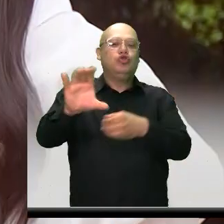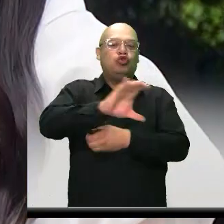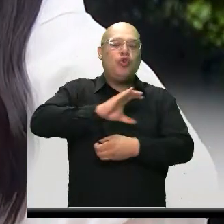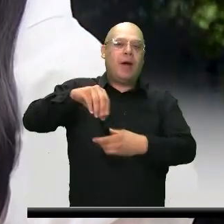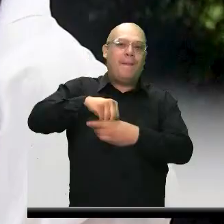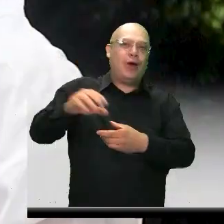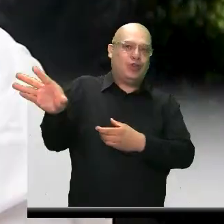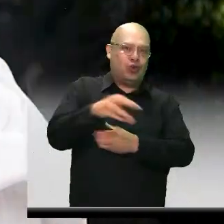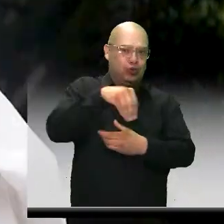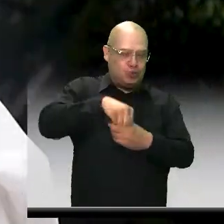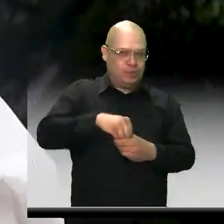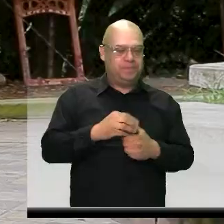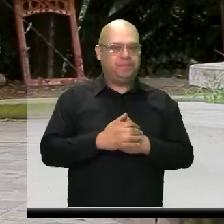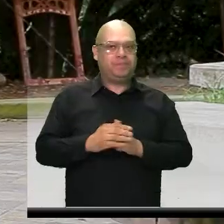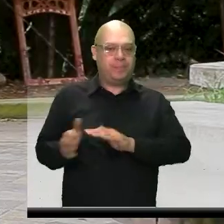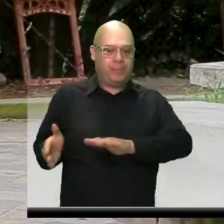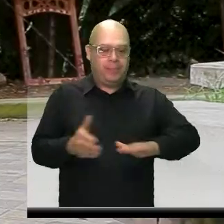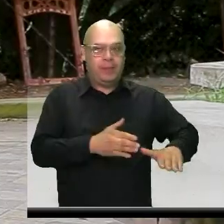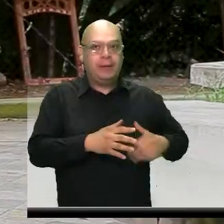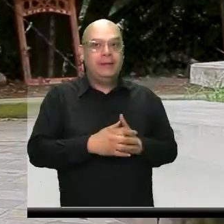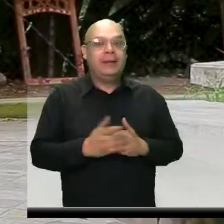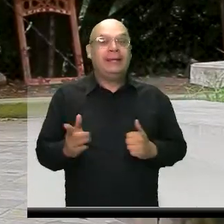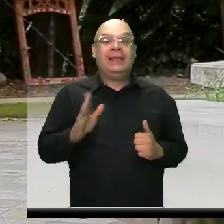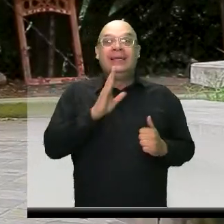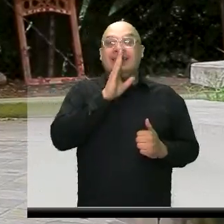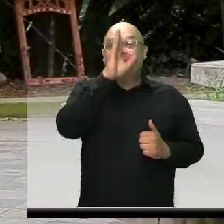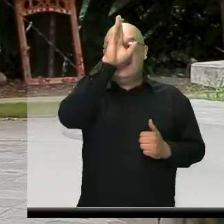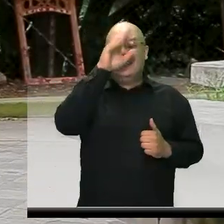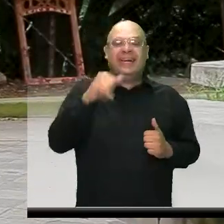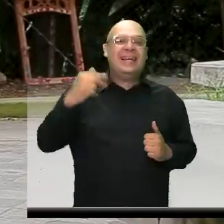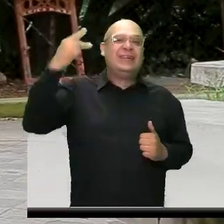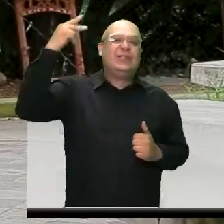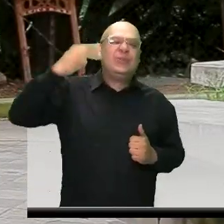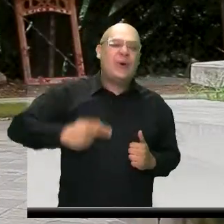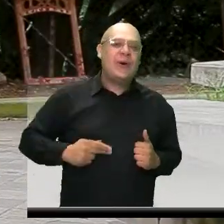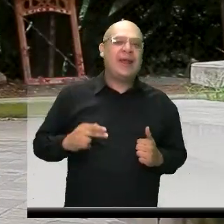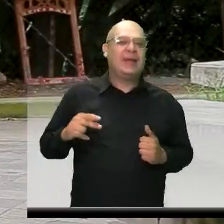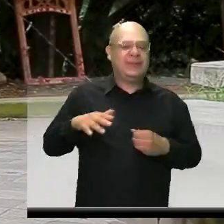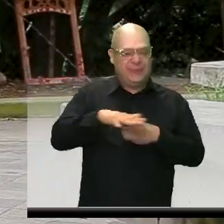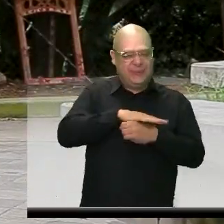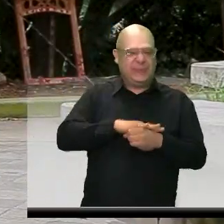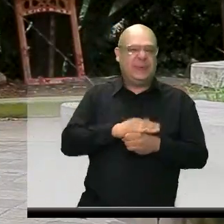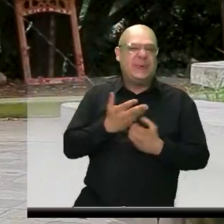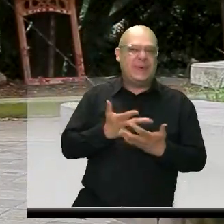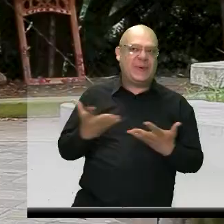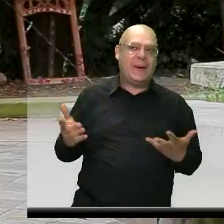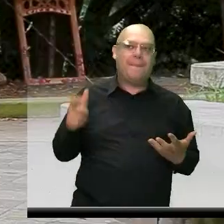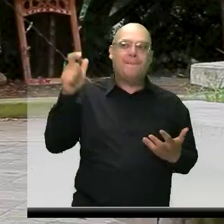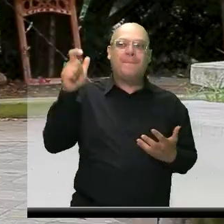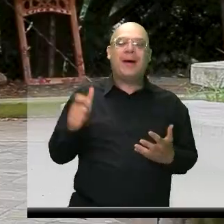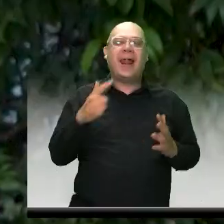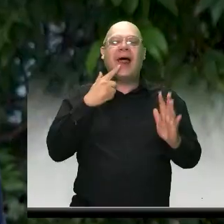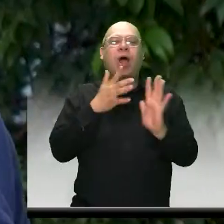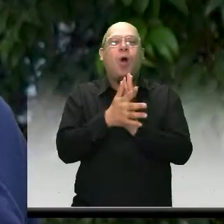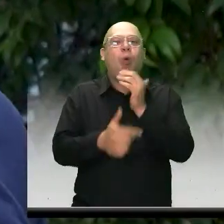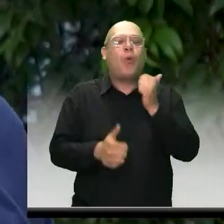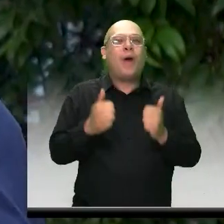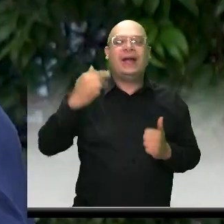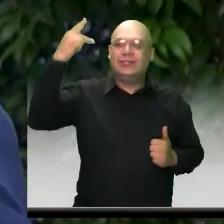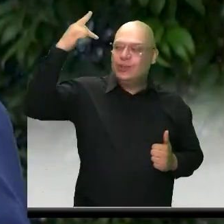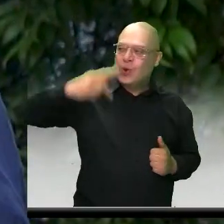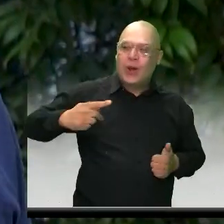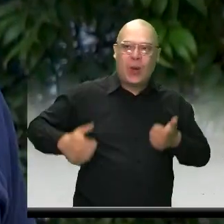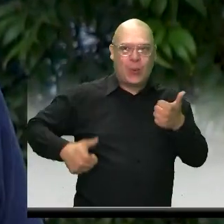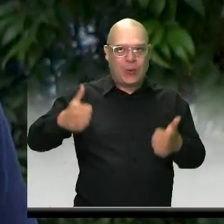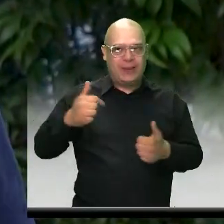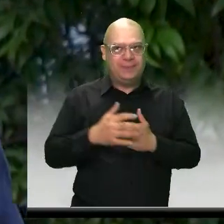También este programa ya se volvió costumbre hablar de las historias de los barrios. Contémosle a los televidentes cuál es la historia del día de hoy. Recorrimos